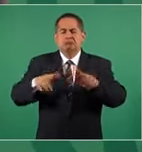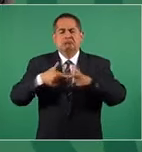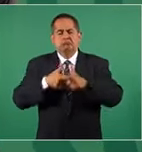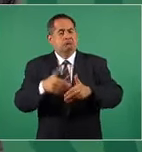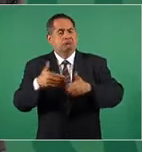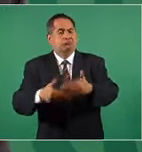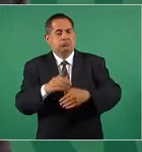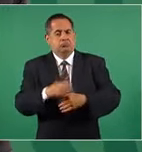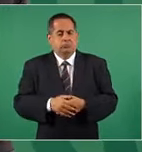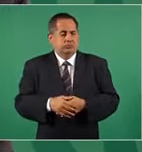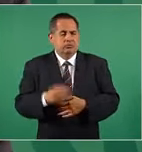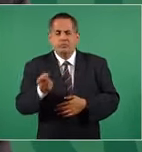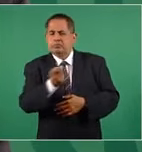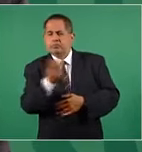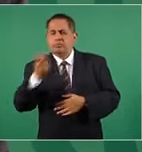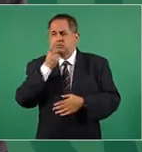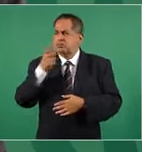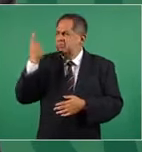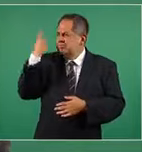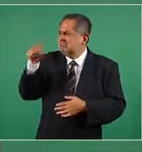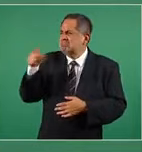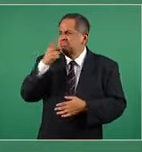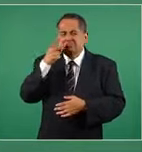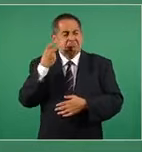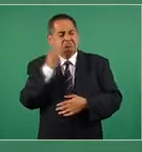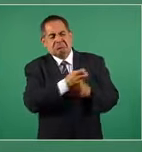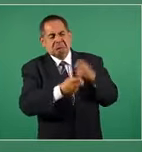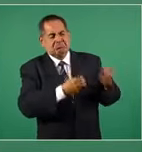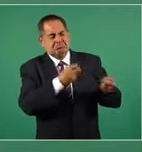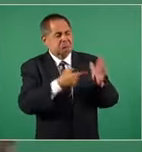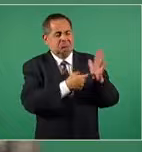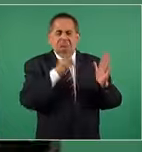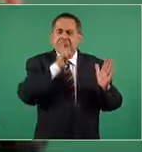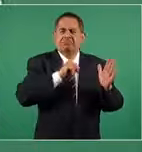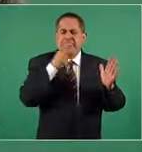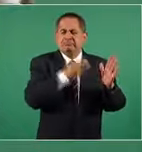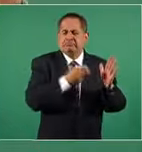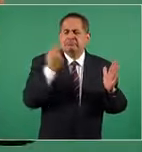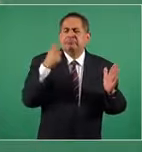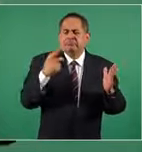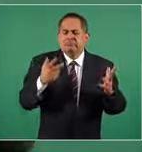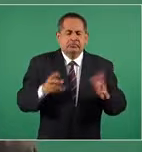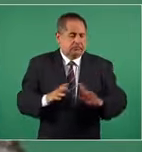muchos que me dicen ¿para qué se les da importancia, se les